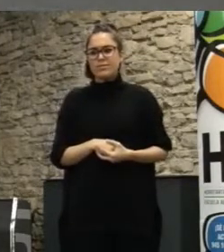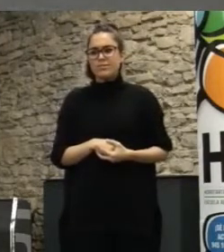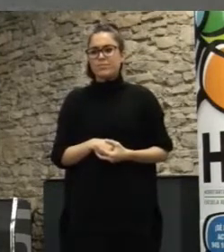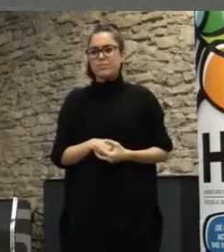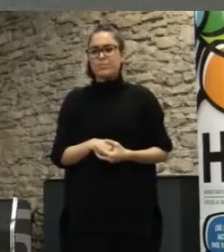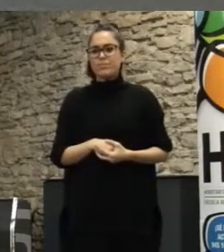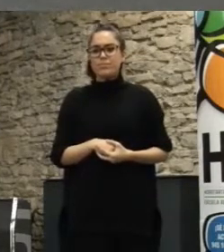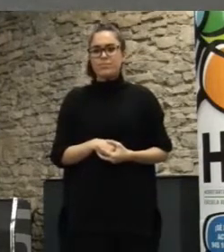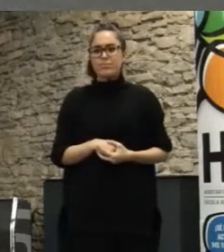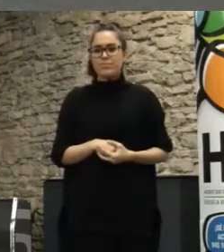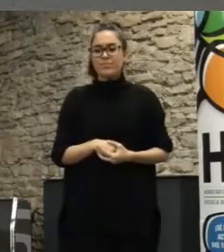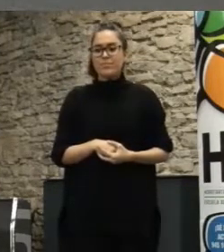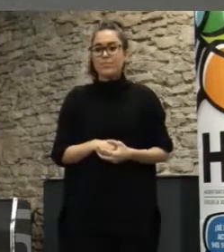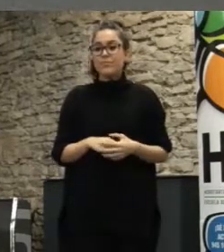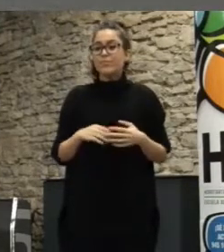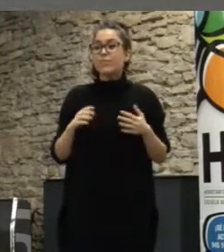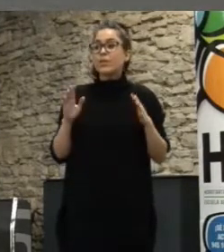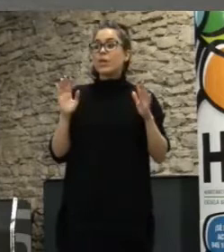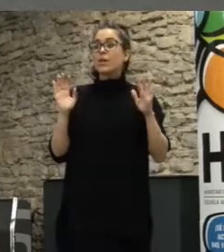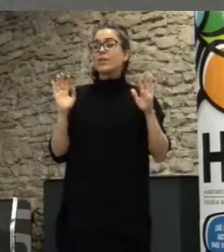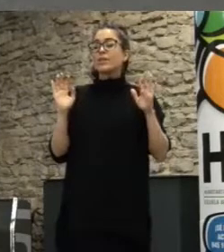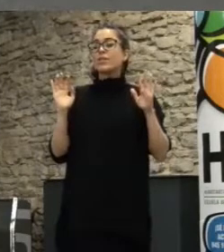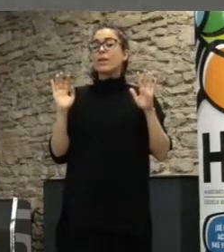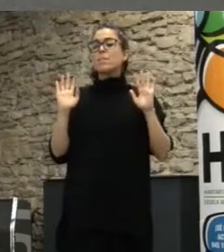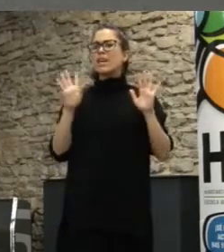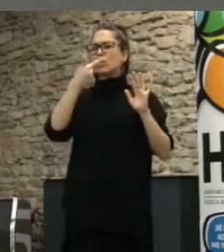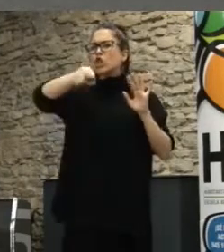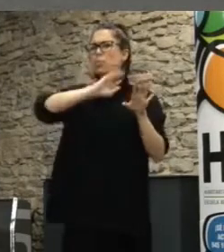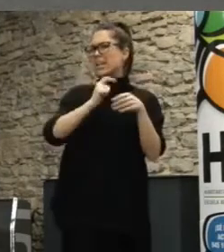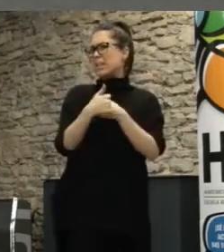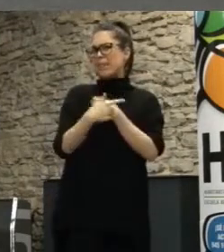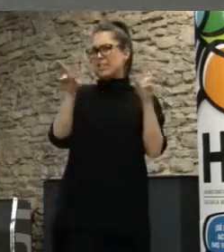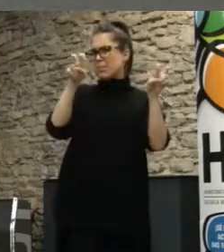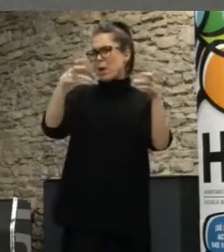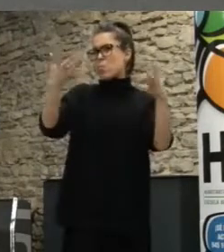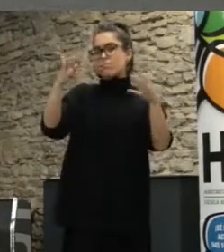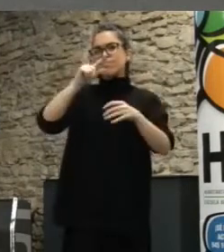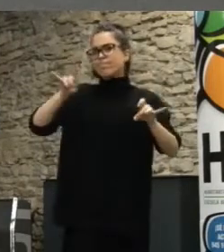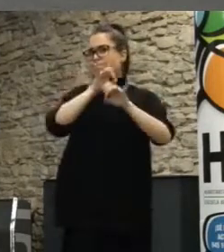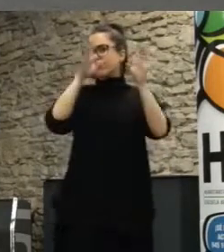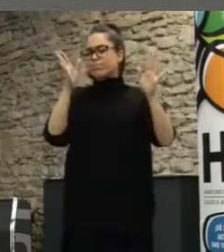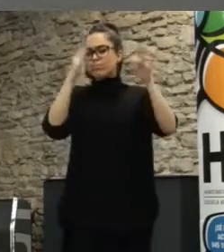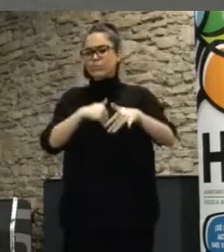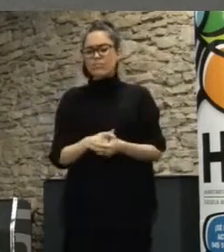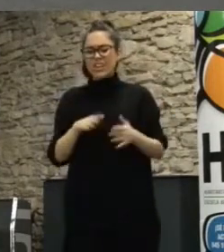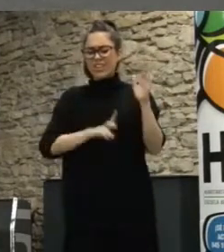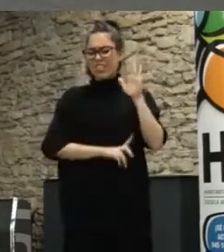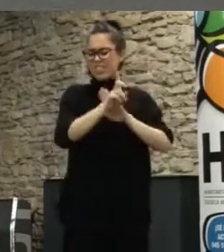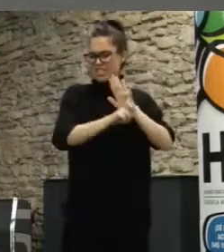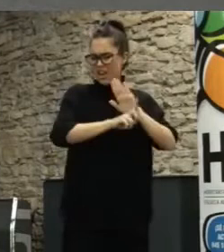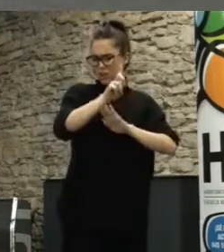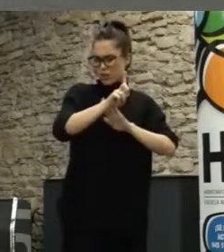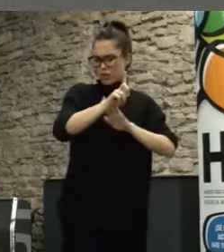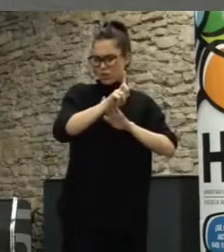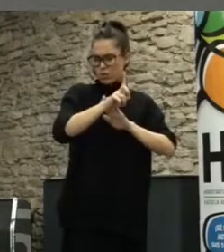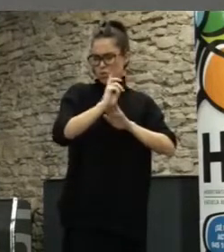en qué cosas nos van a dejar o vamos a poder participar el desarrollo única y exclusivamente de